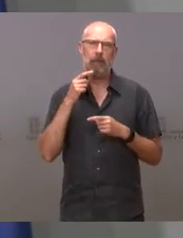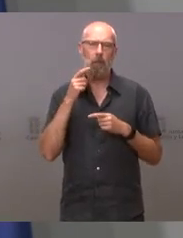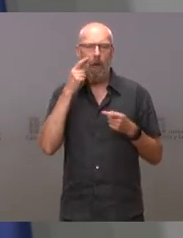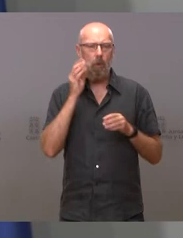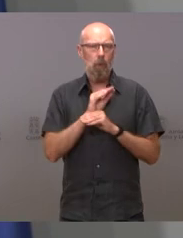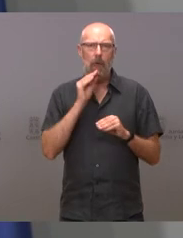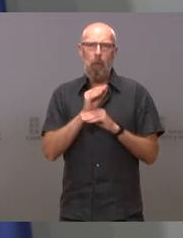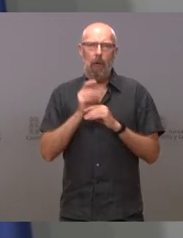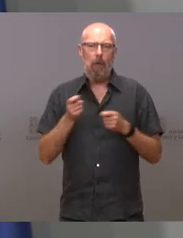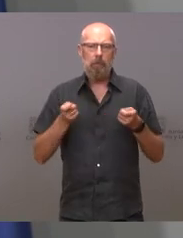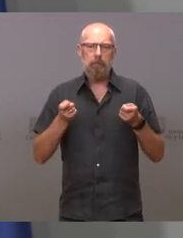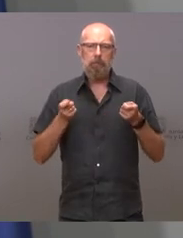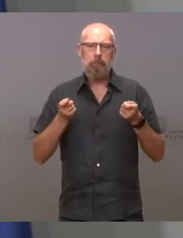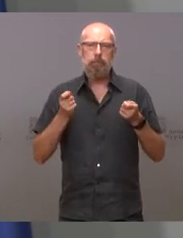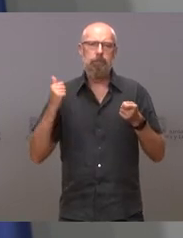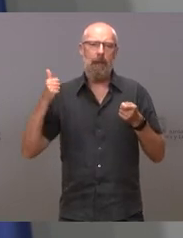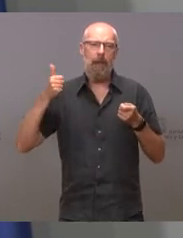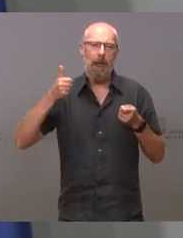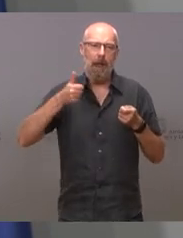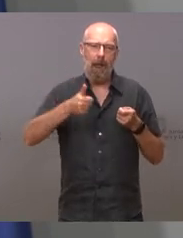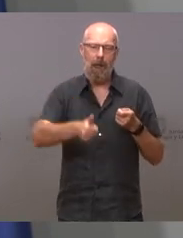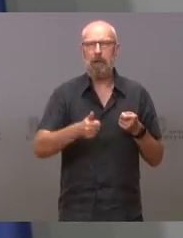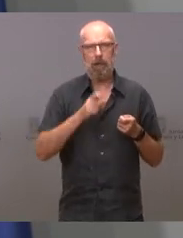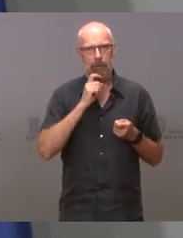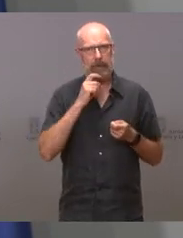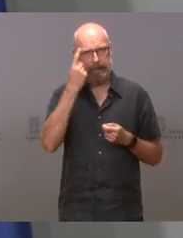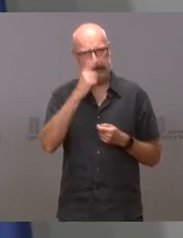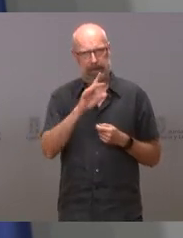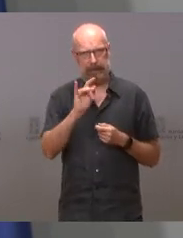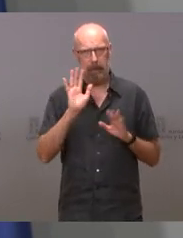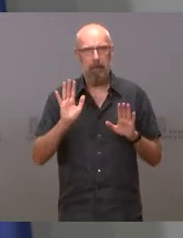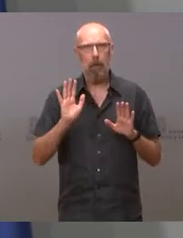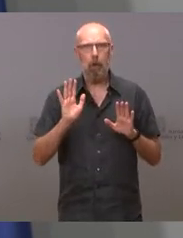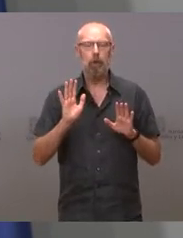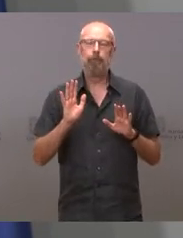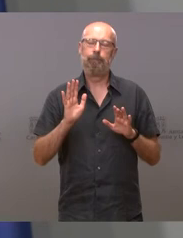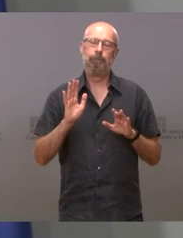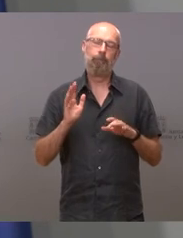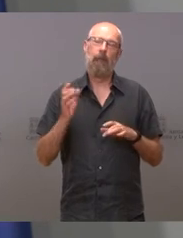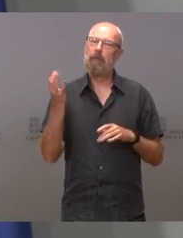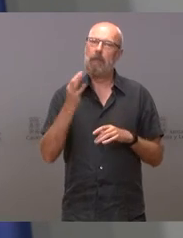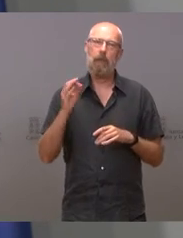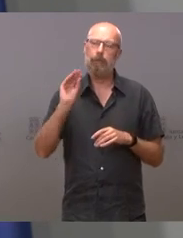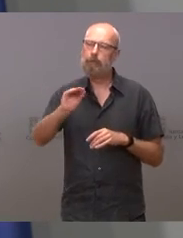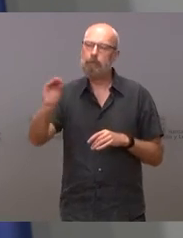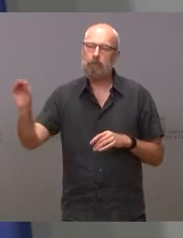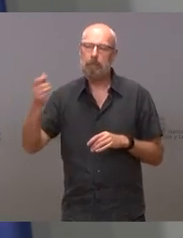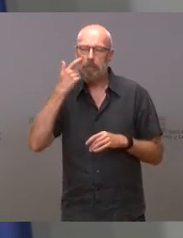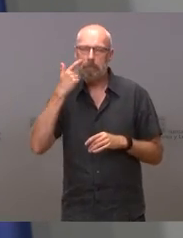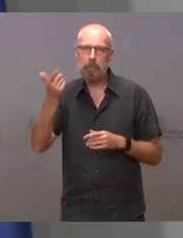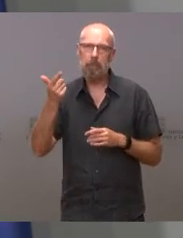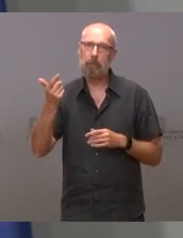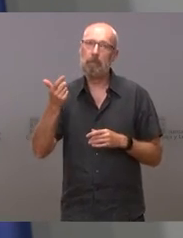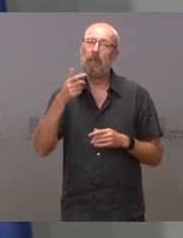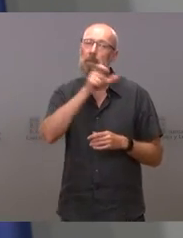mantener las medidas, pero yo creo que de vez en cuando hay que recordarle a la población que las personas